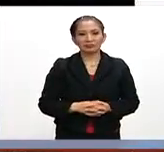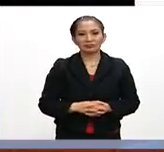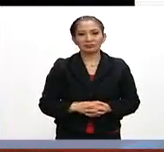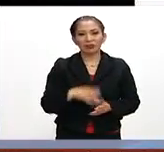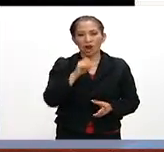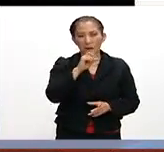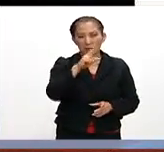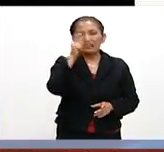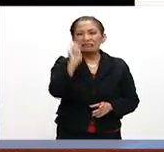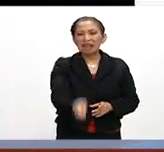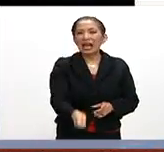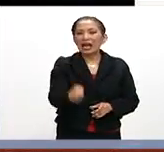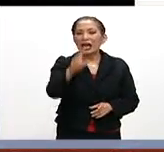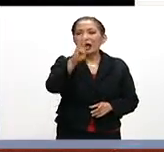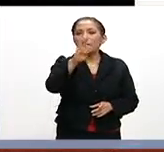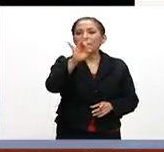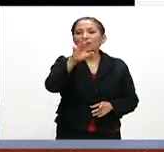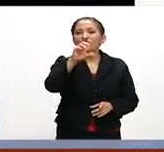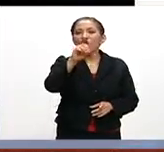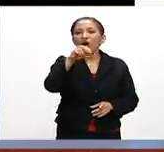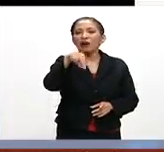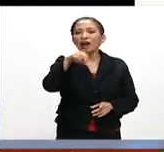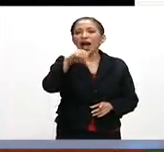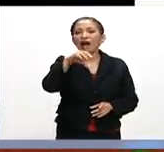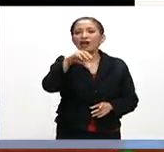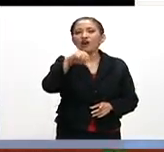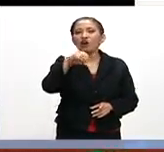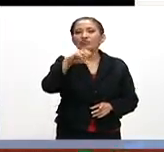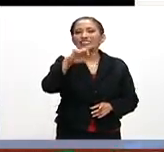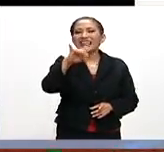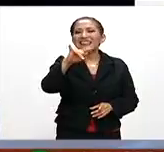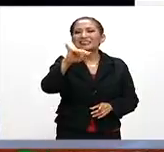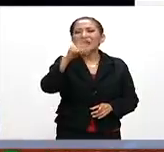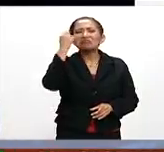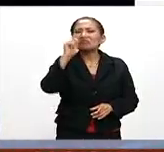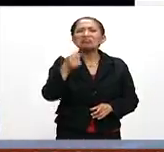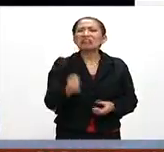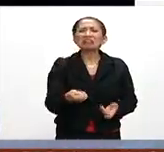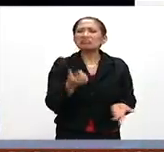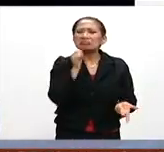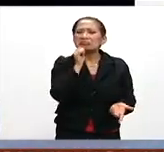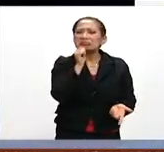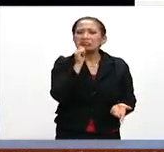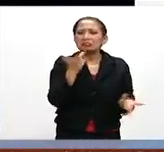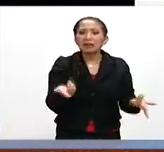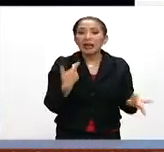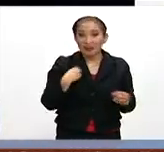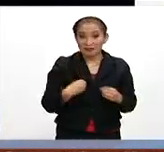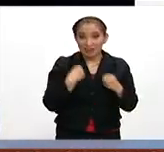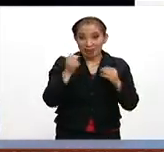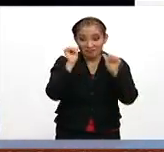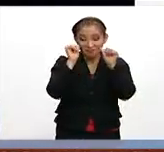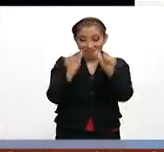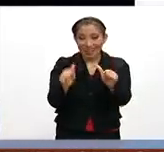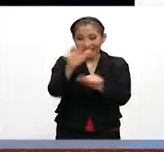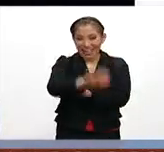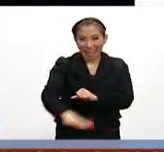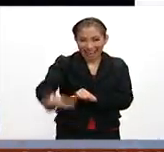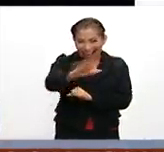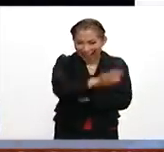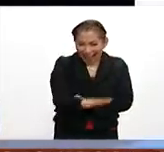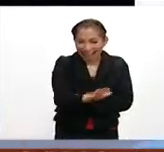Yomar, ¿tú sabes lo que es la bionanociencia? Bueno, pues para aquellos que sí saben y que además dedican su vida a ello, el sector